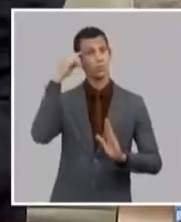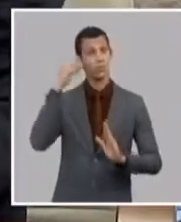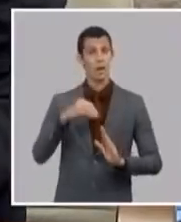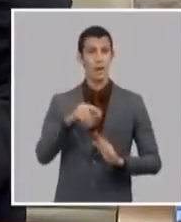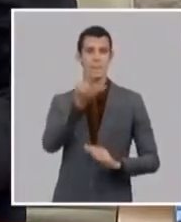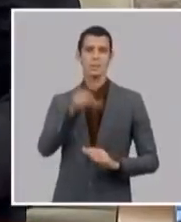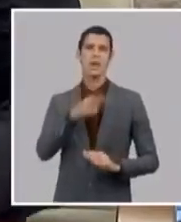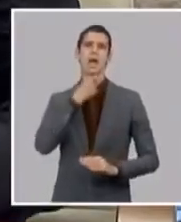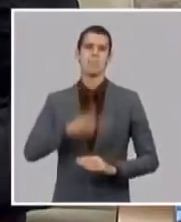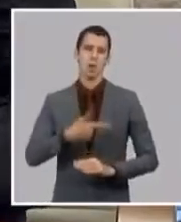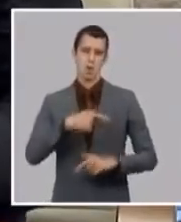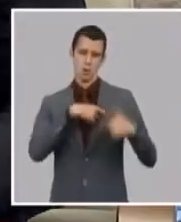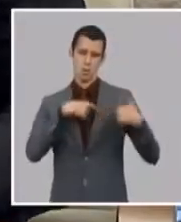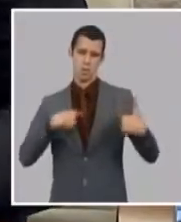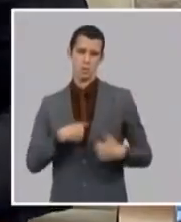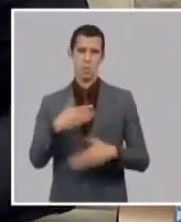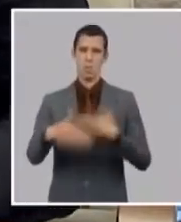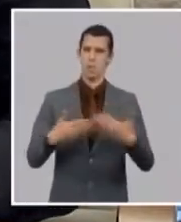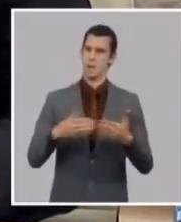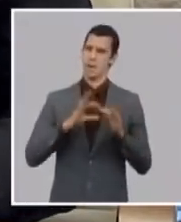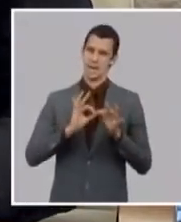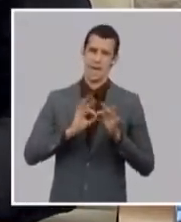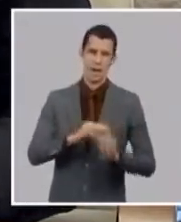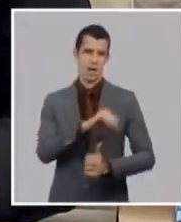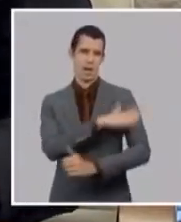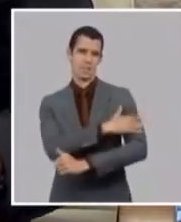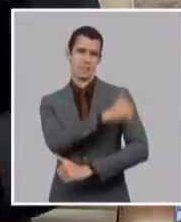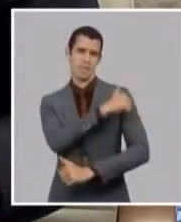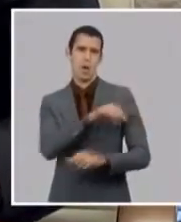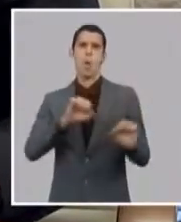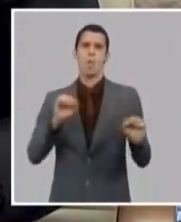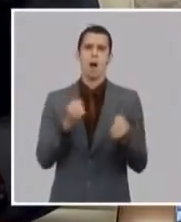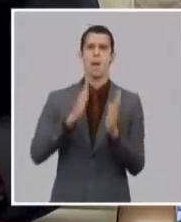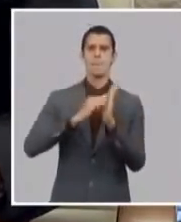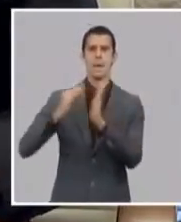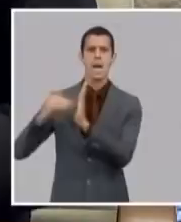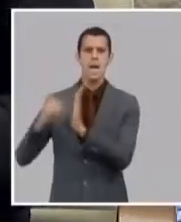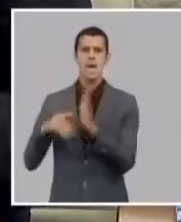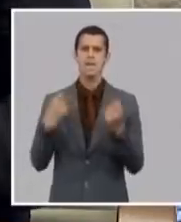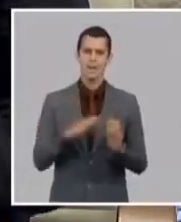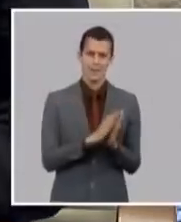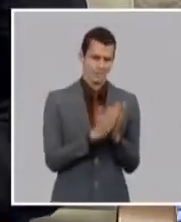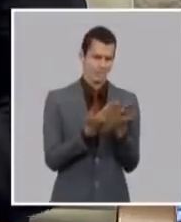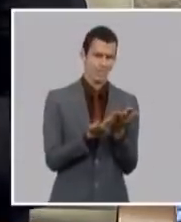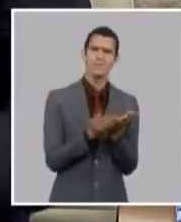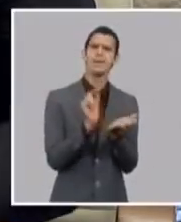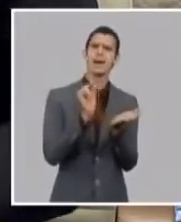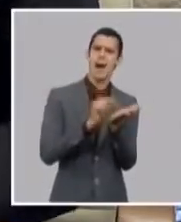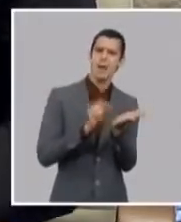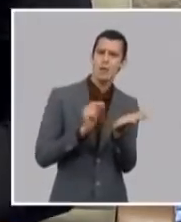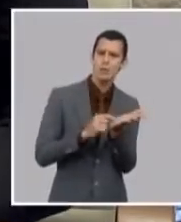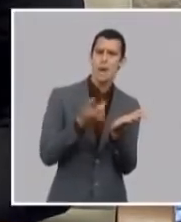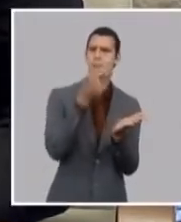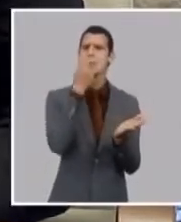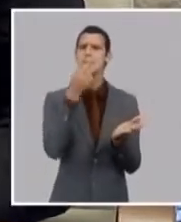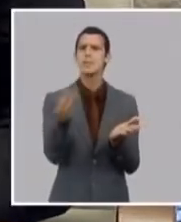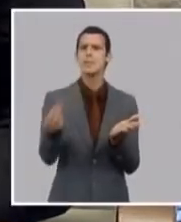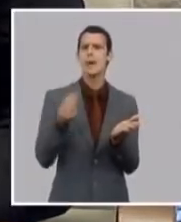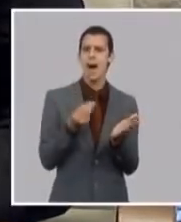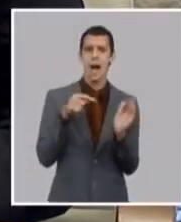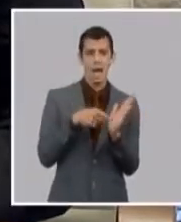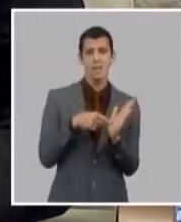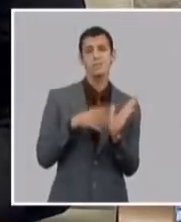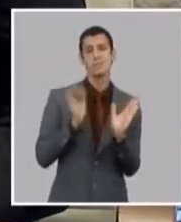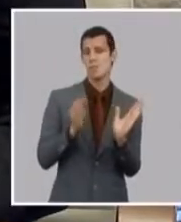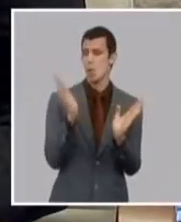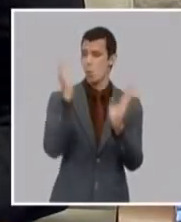habido medicamentos ya claves que han faltado y hay un aspecto que creo que